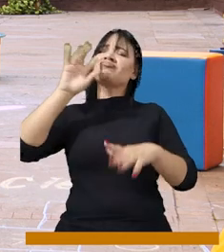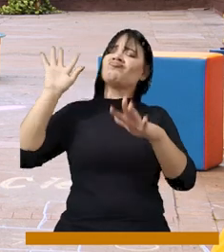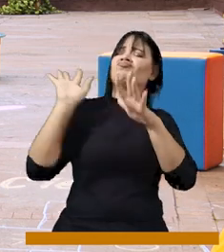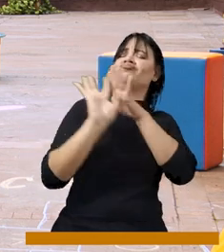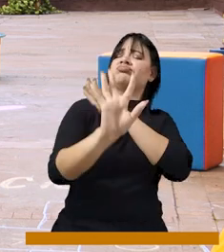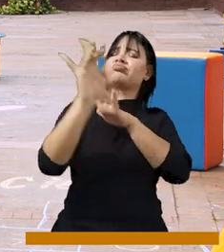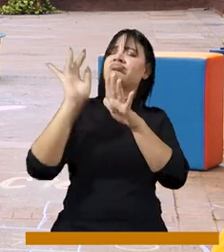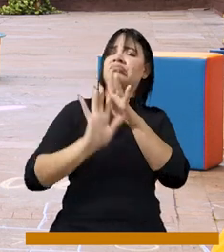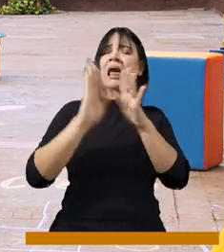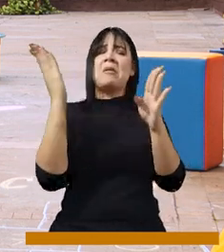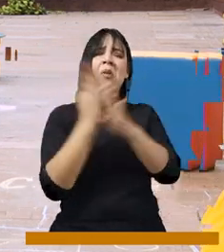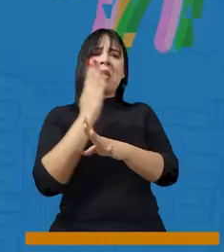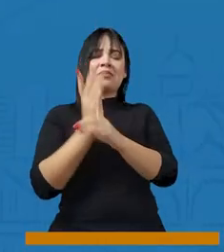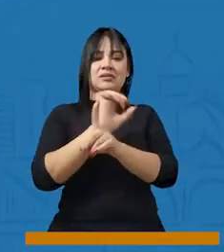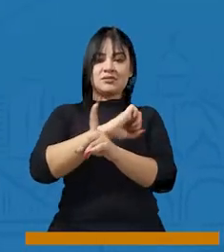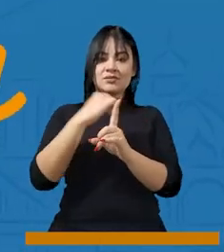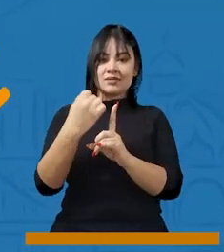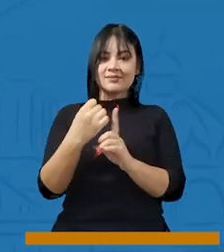y de mayores problemas sociales.